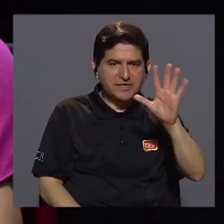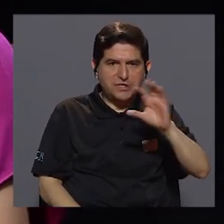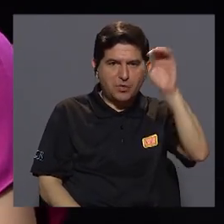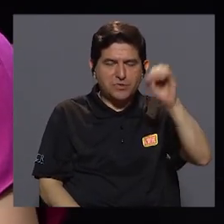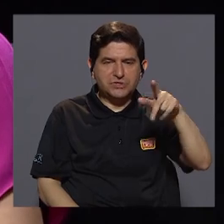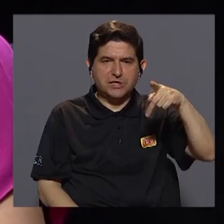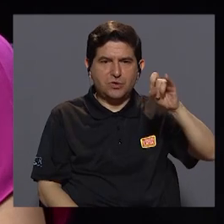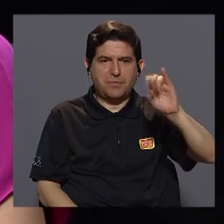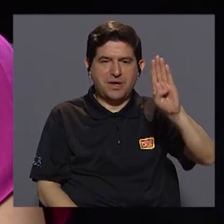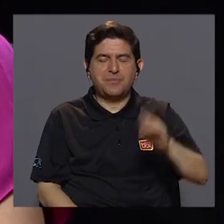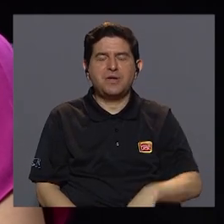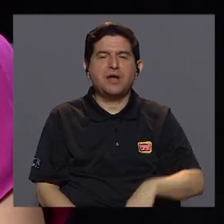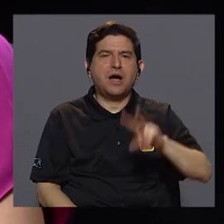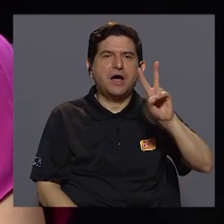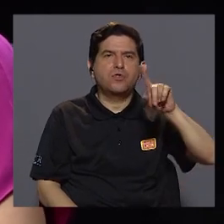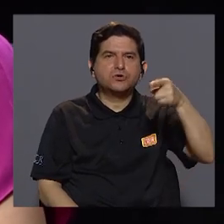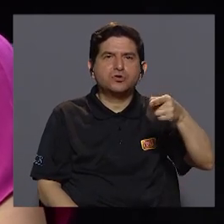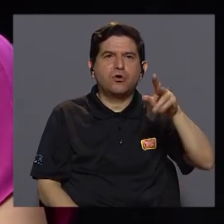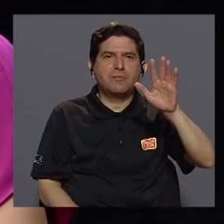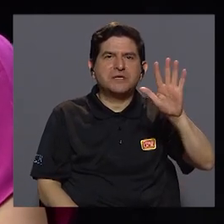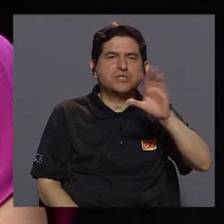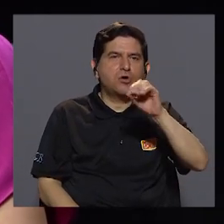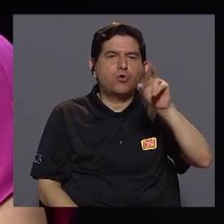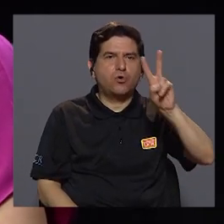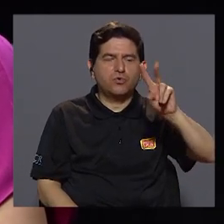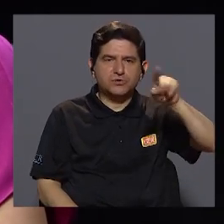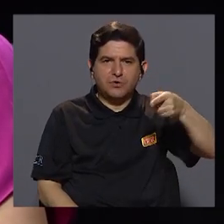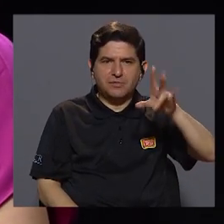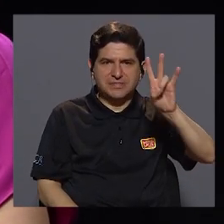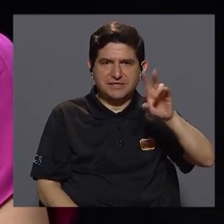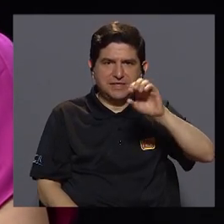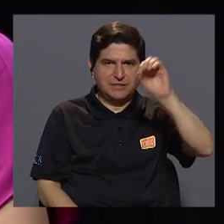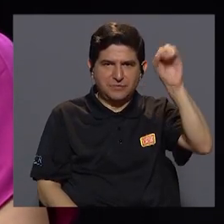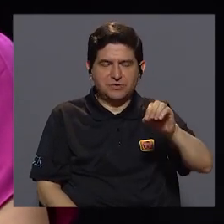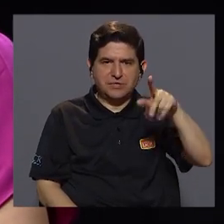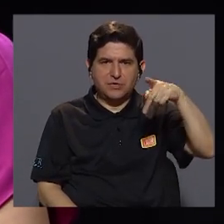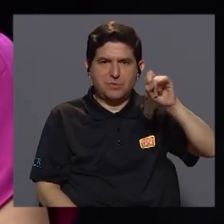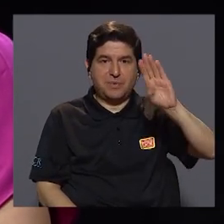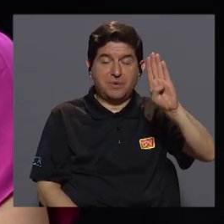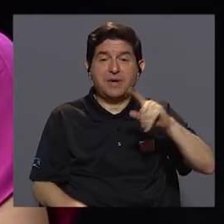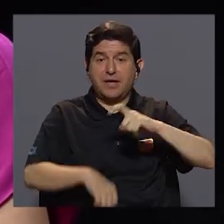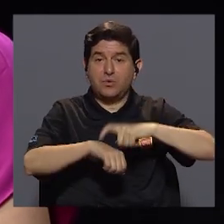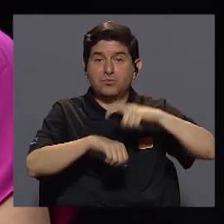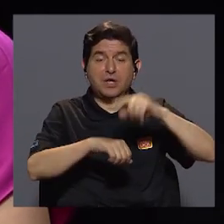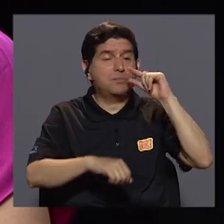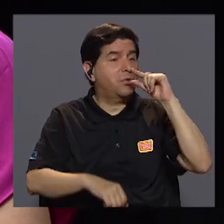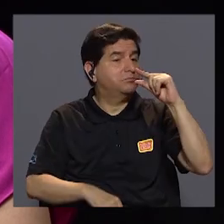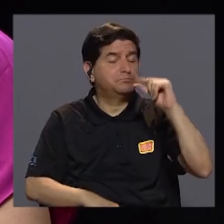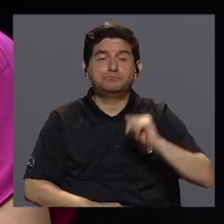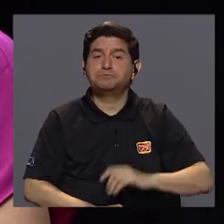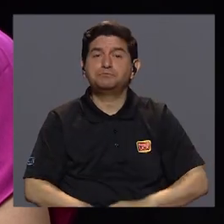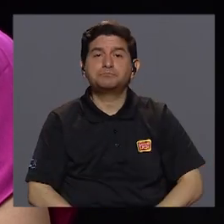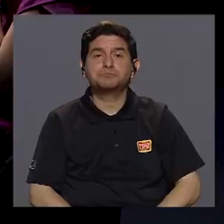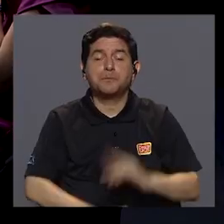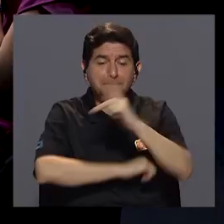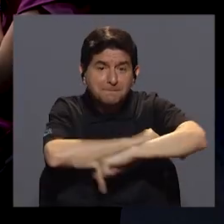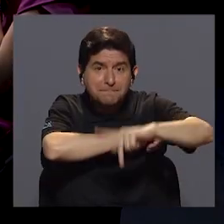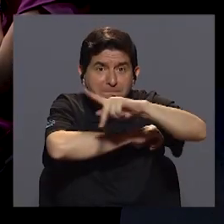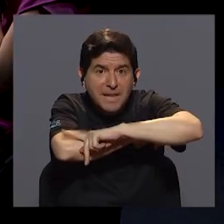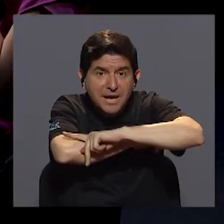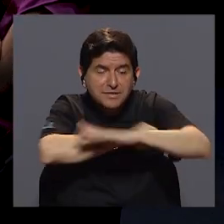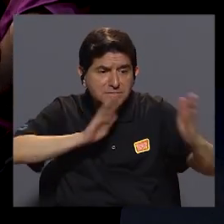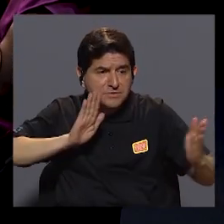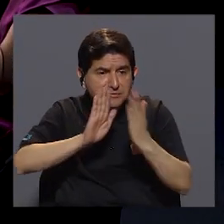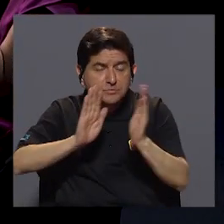del PIB a 2,5 o 2,7% del PIB en un periodo extremadamente corto. El país está